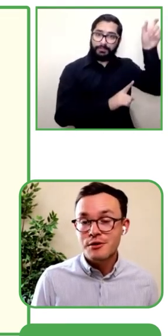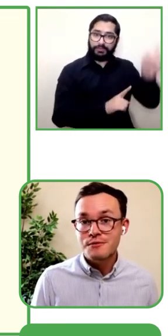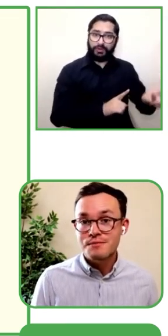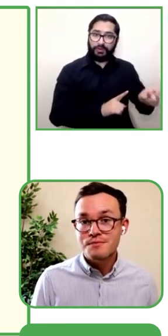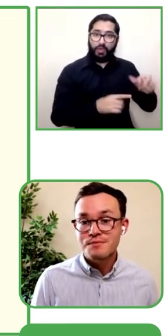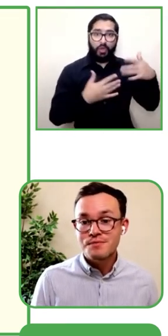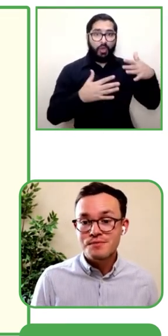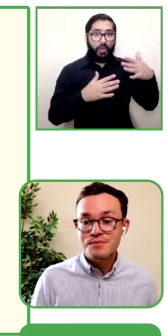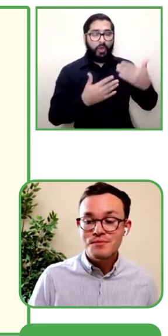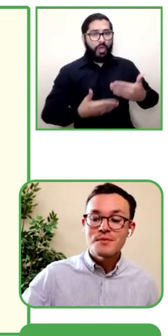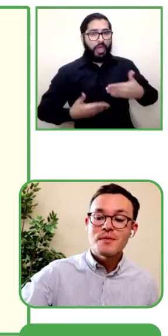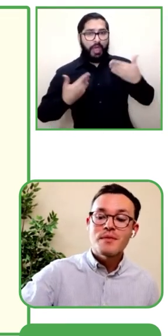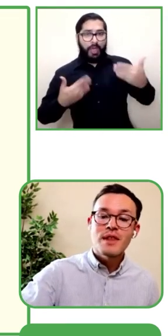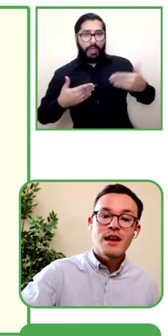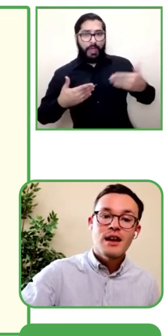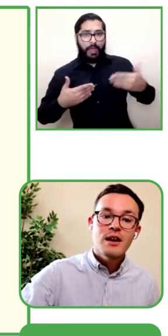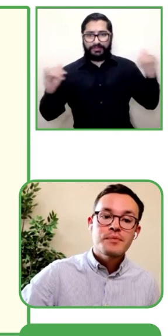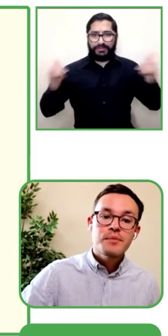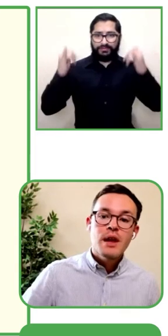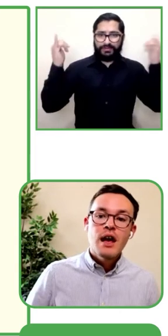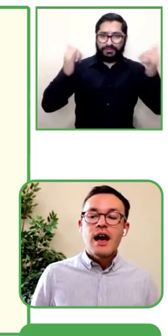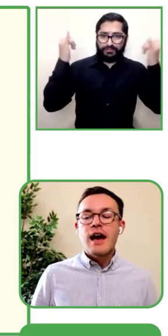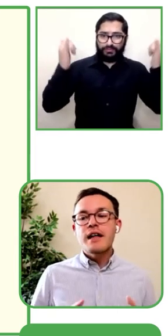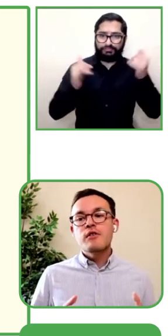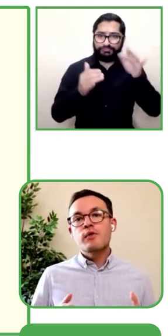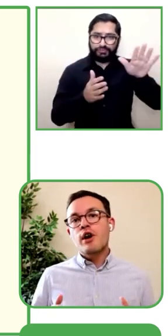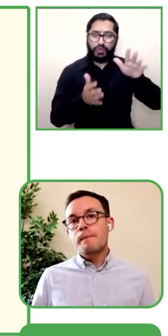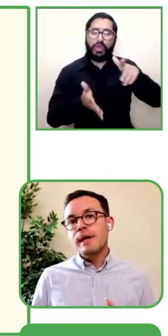aprender lengua de señas internacional.